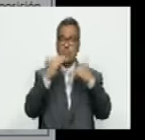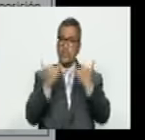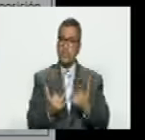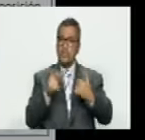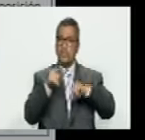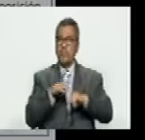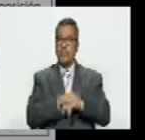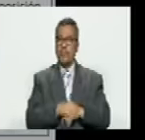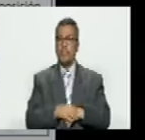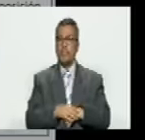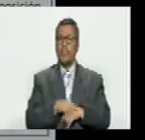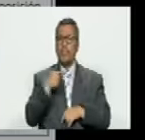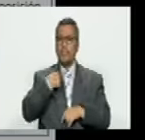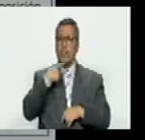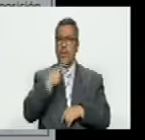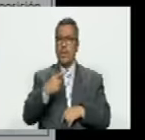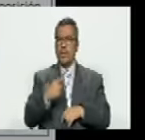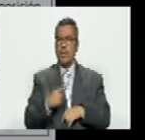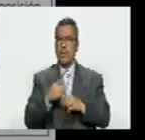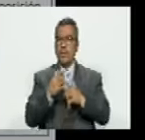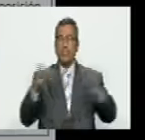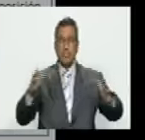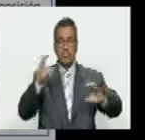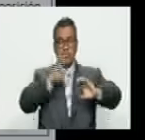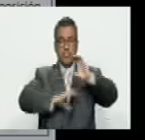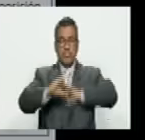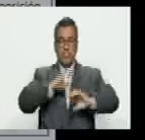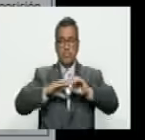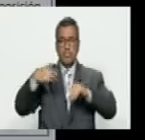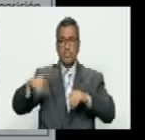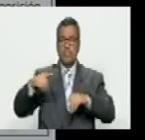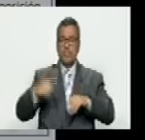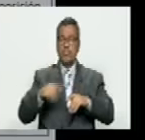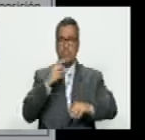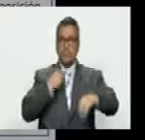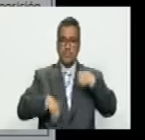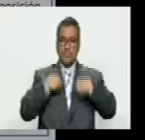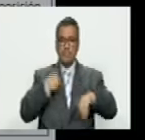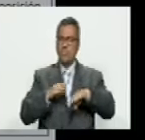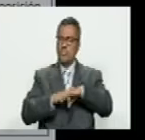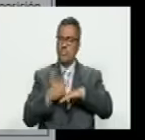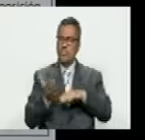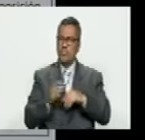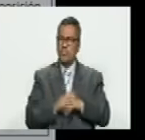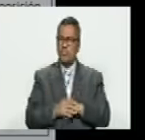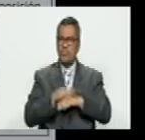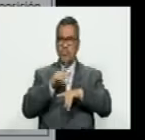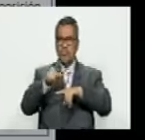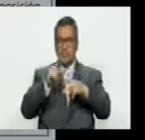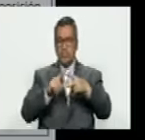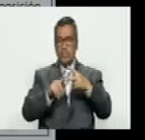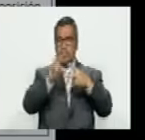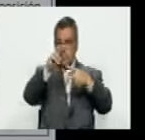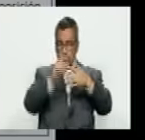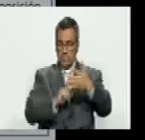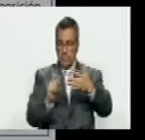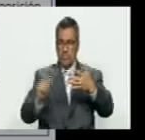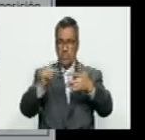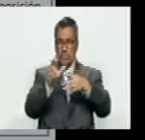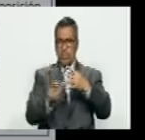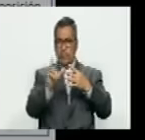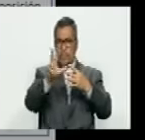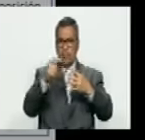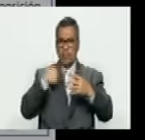ellos dicen que como grandes científicos de la democracia están preocupados ¿por qué? porque en el segundo párrafo dice en el tercero